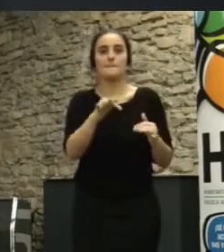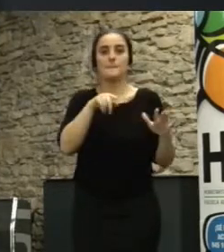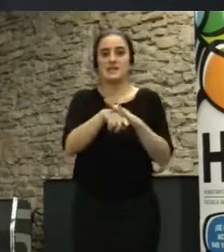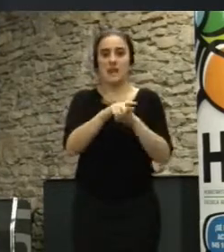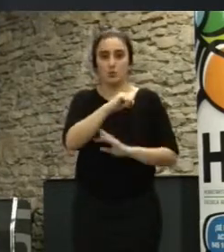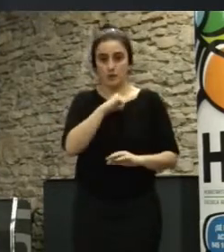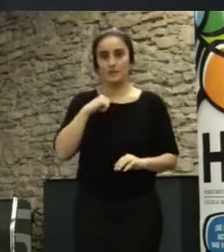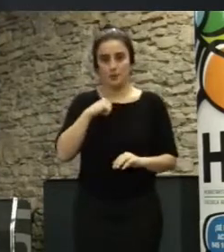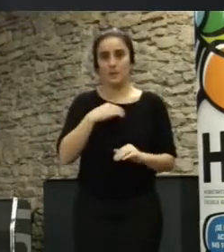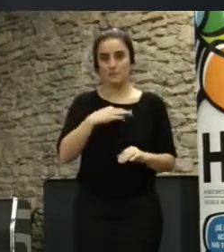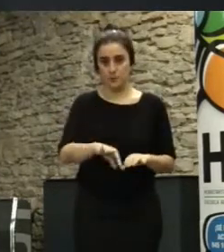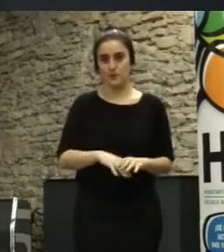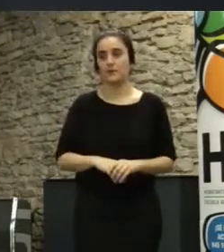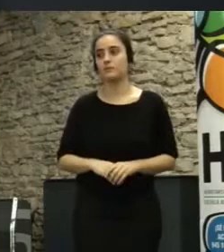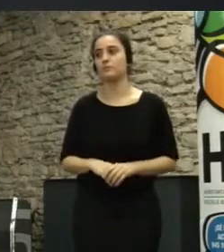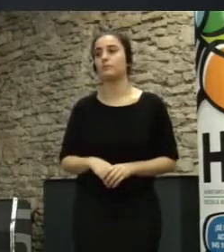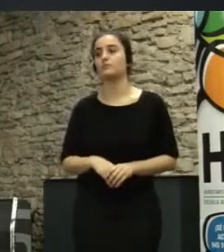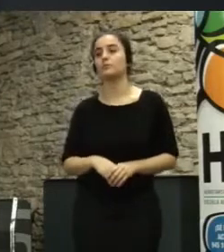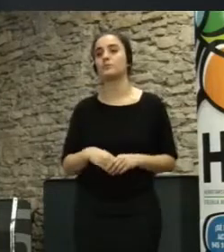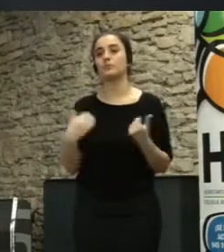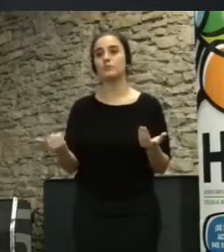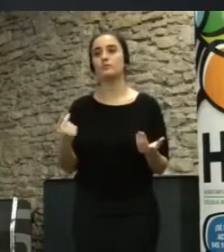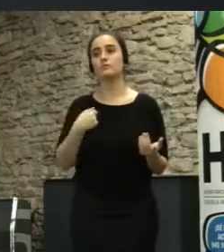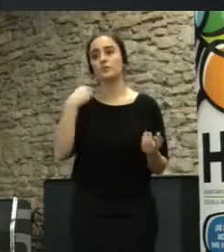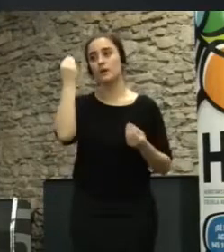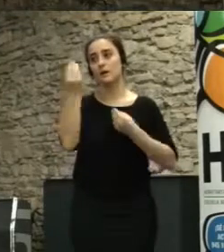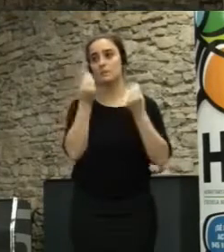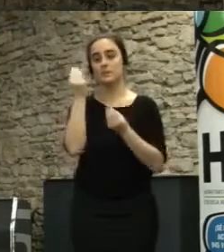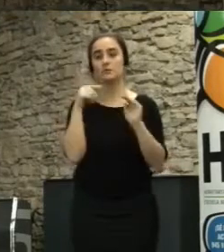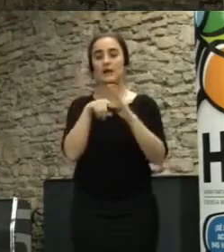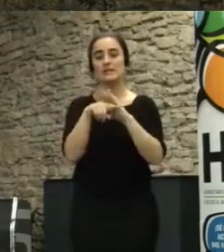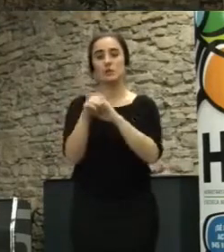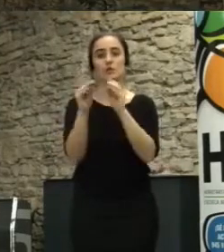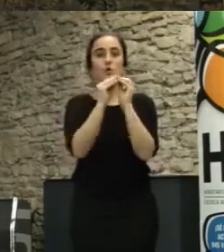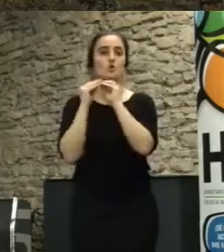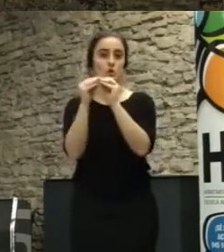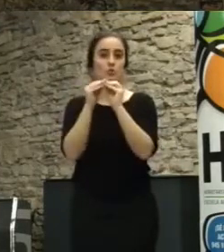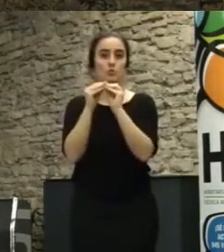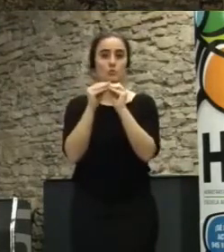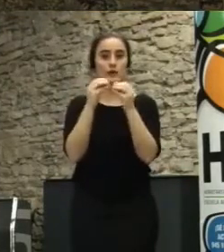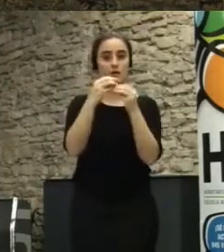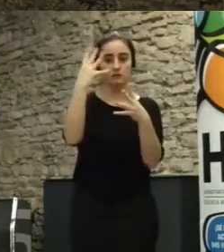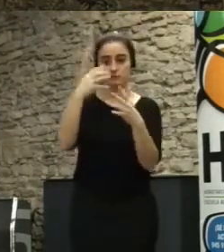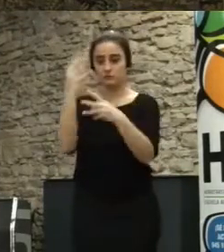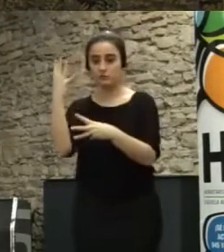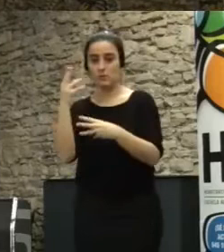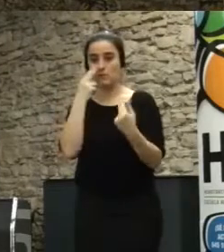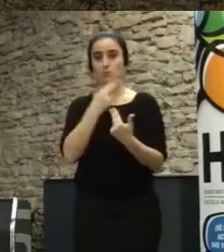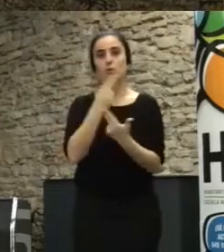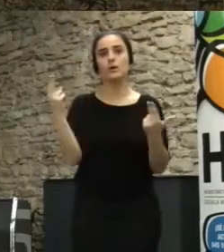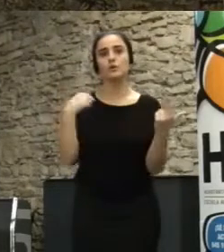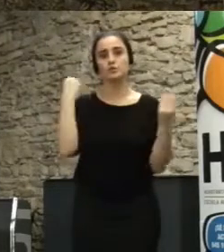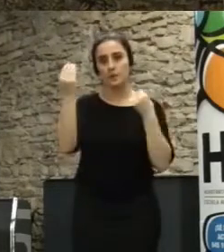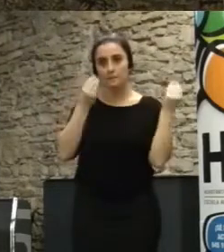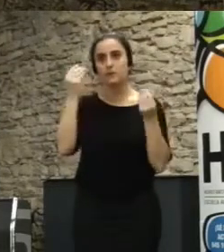entonces bueno me parece que esta gestión en común de infraestructuras públicas es una